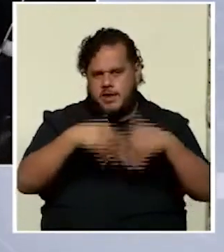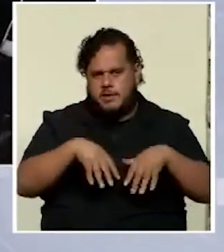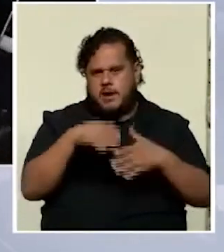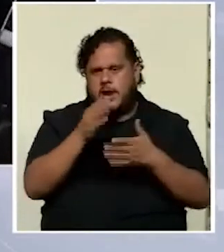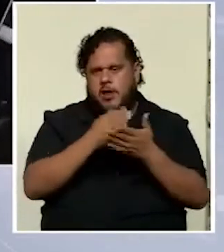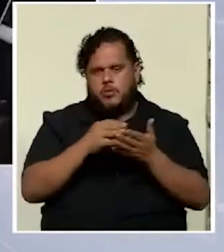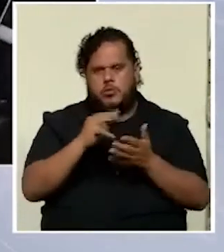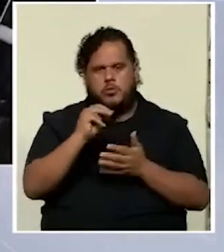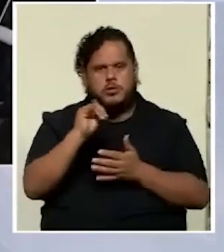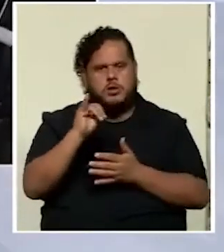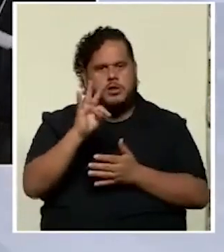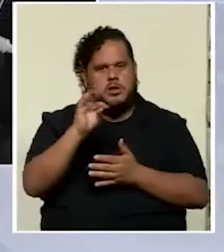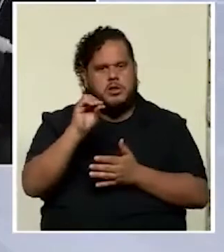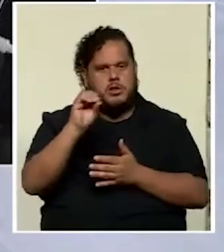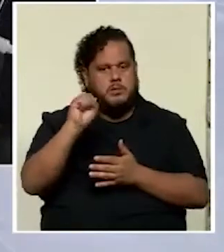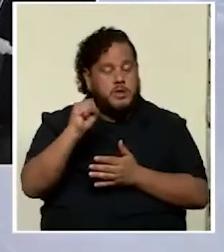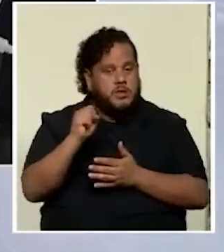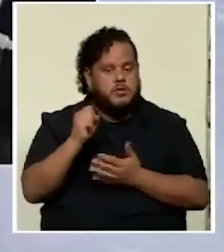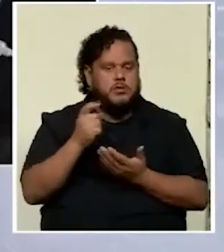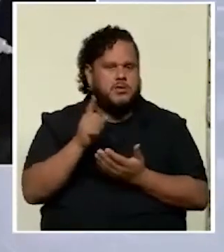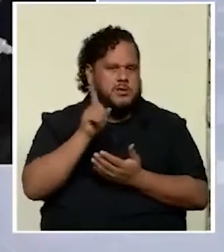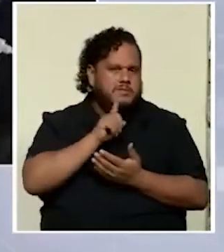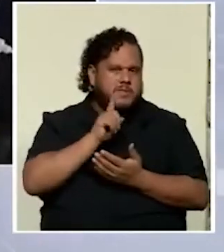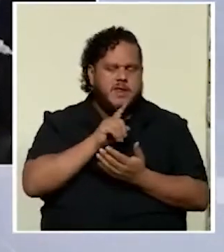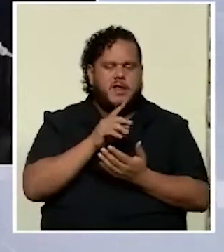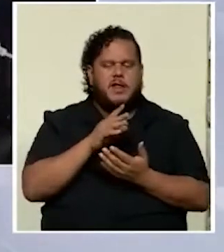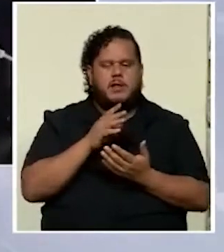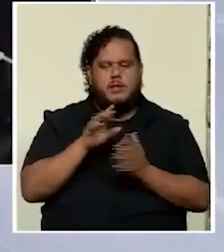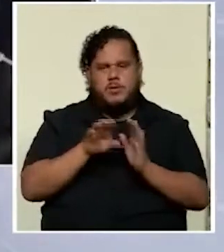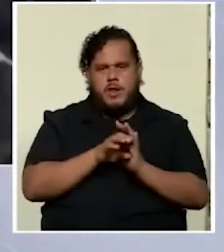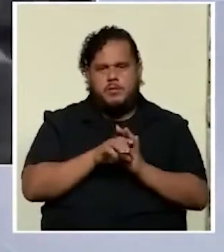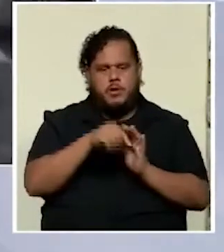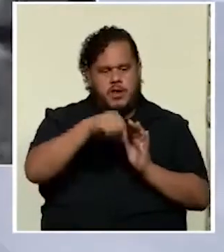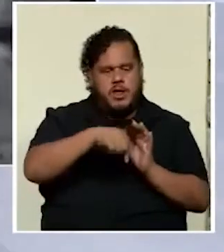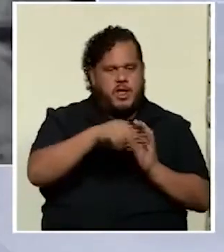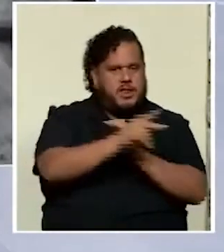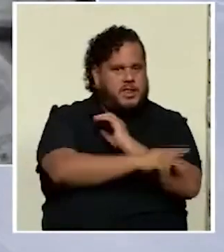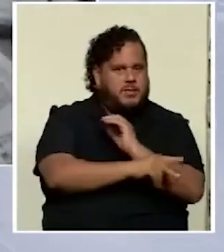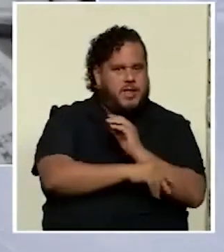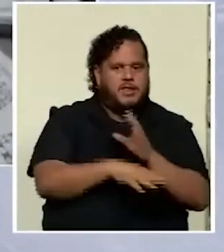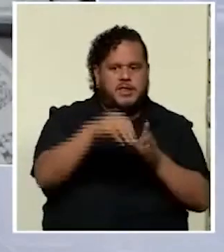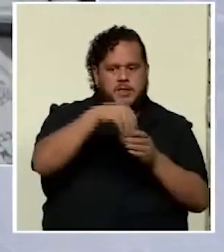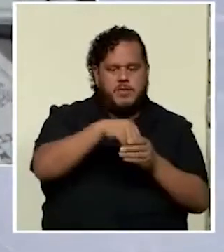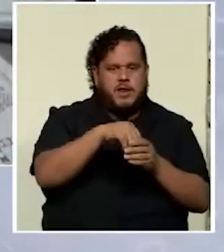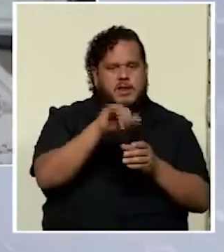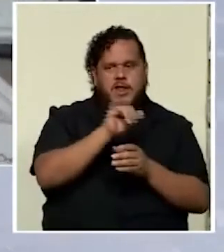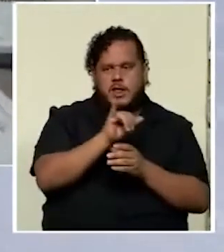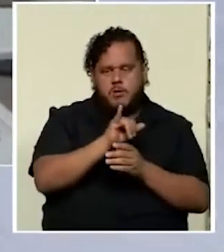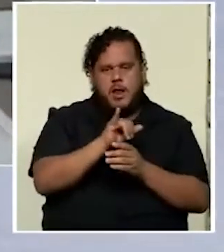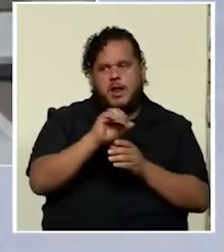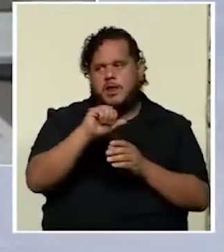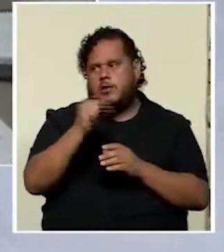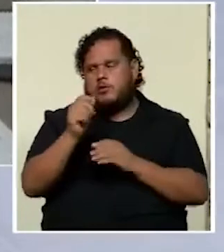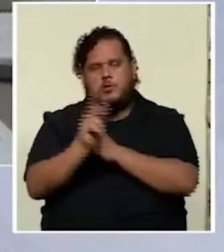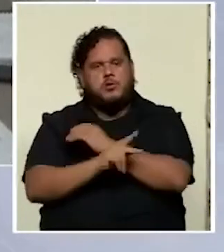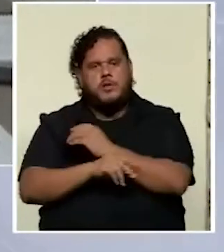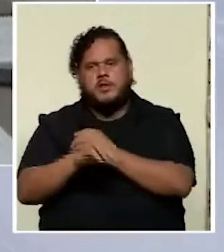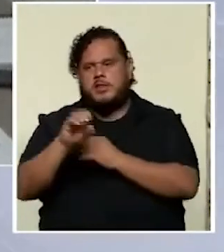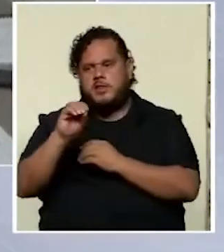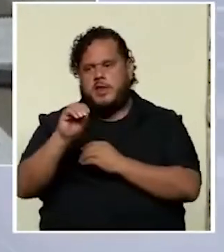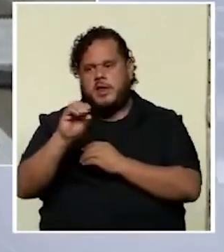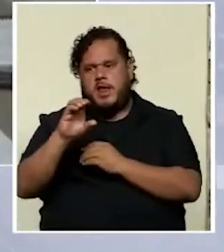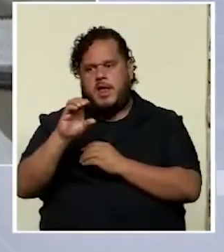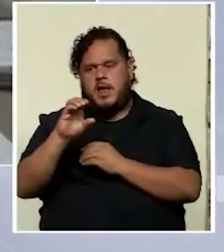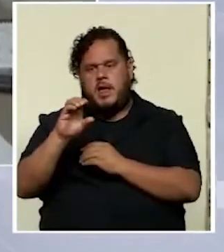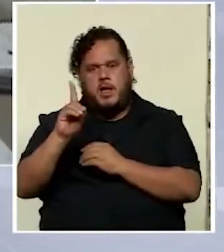un mito que este país pues invierte igual que los países de la OECD y eso es un mito verdad porque no es